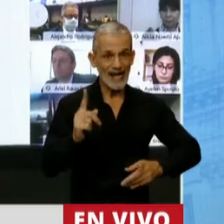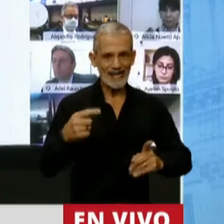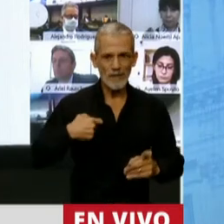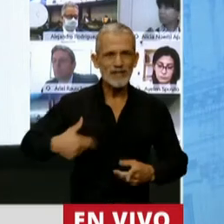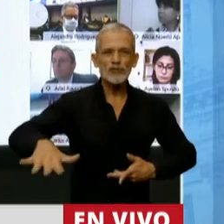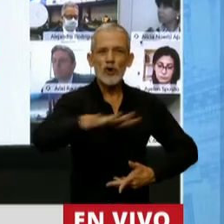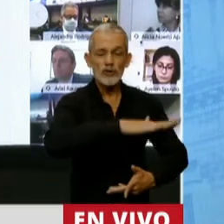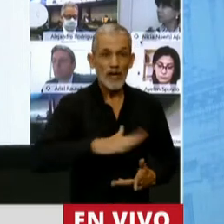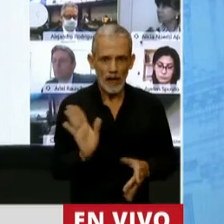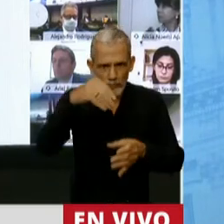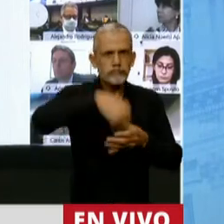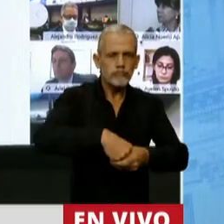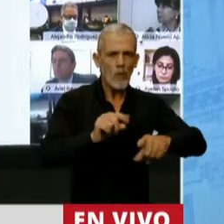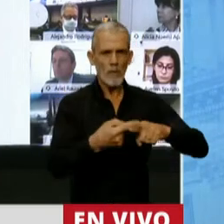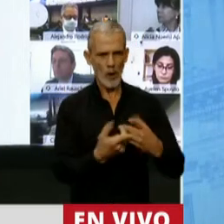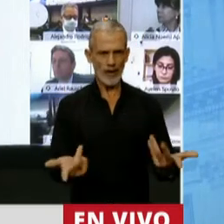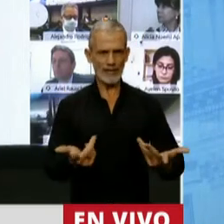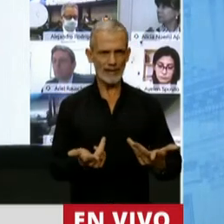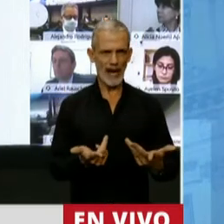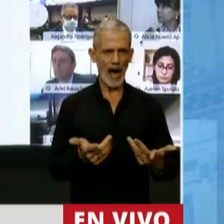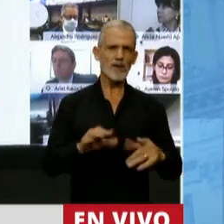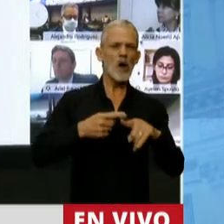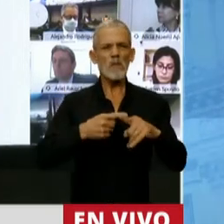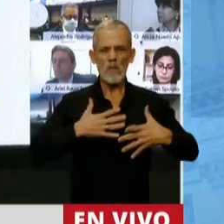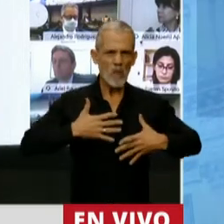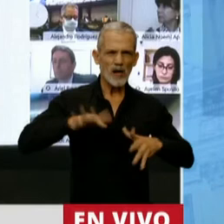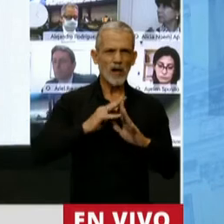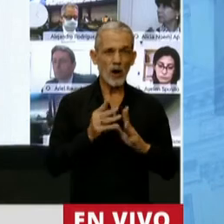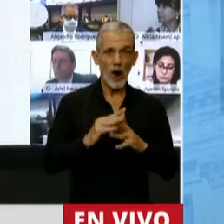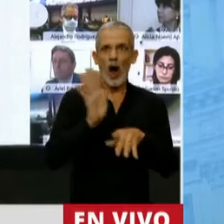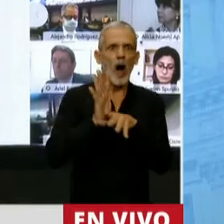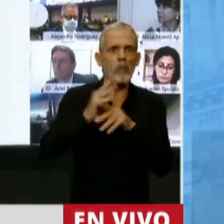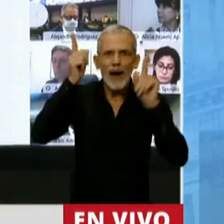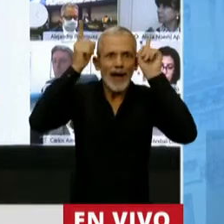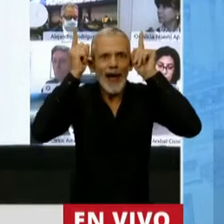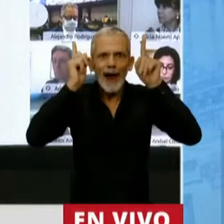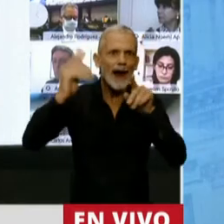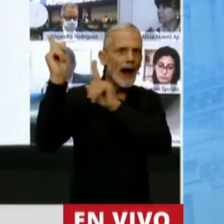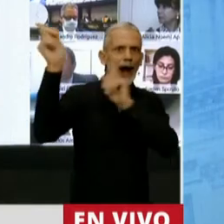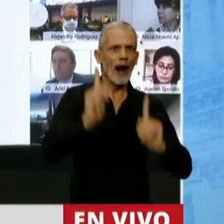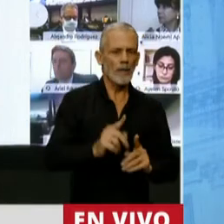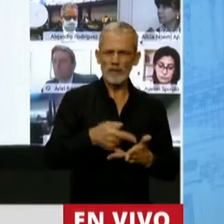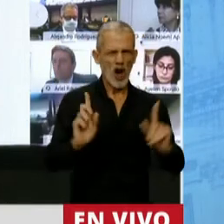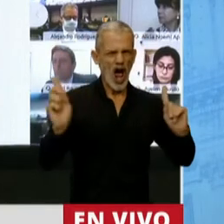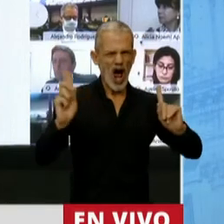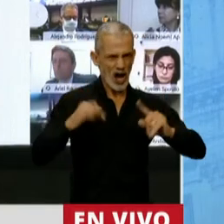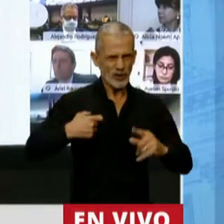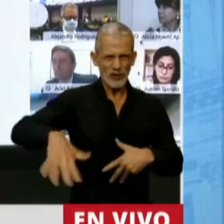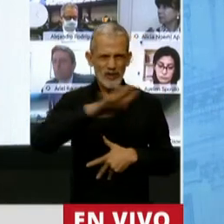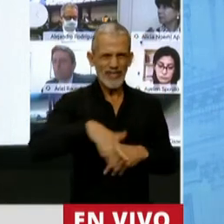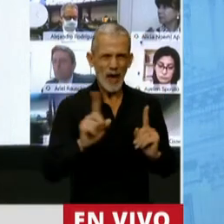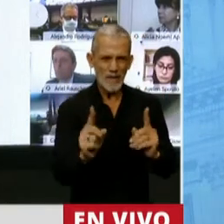participando en política. Los políticos no somos extraterrestres, venimos de una sociedad, entonces